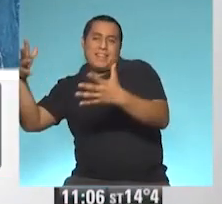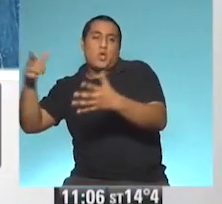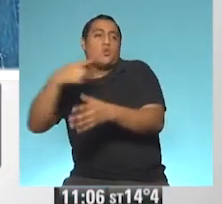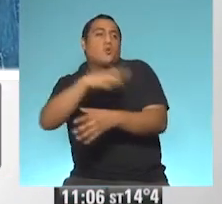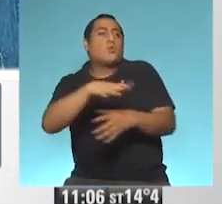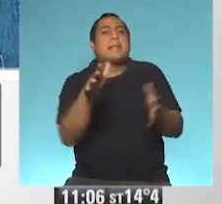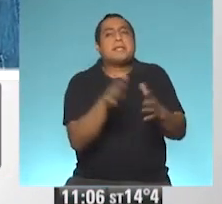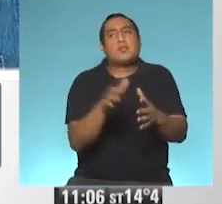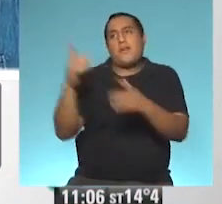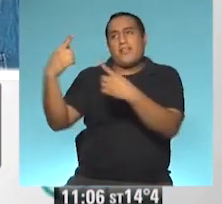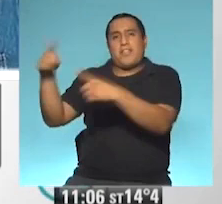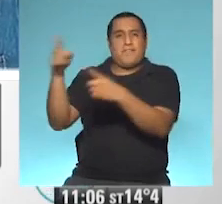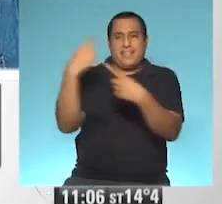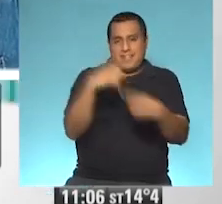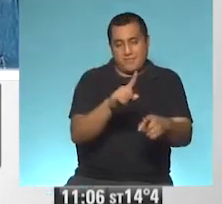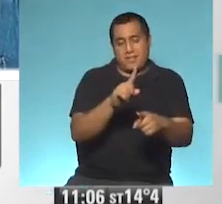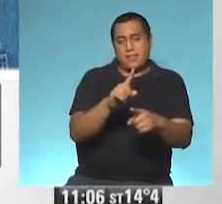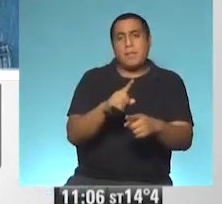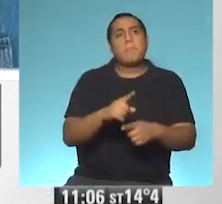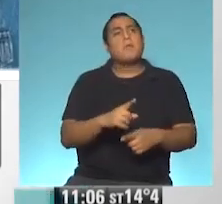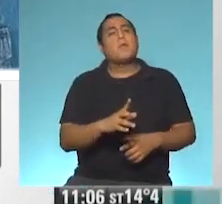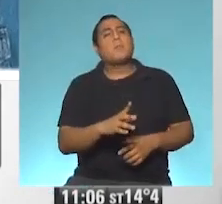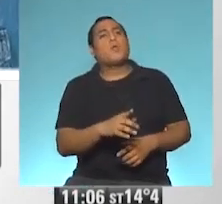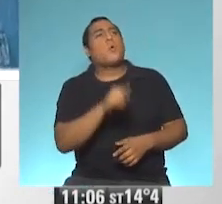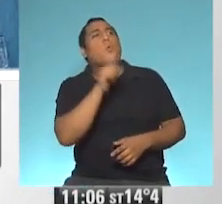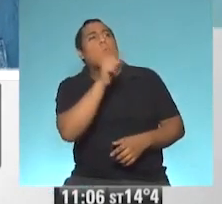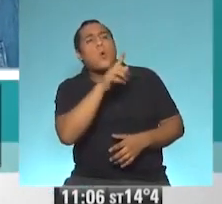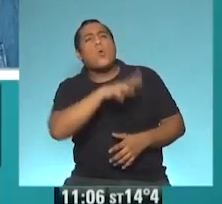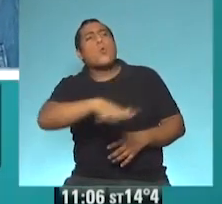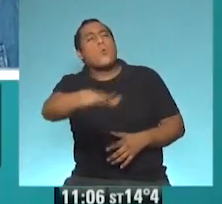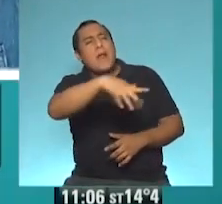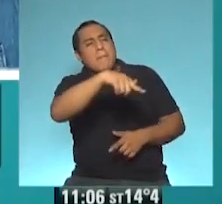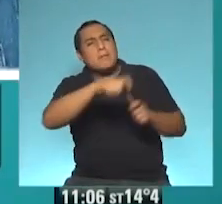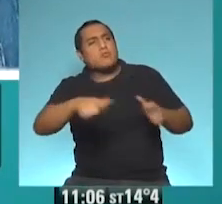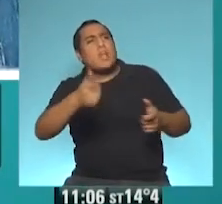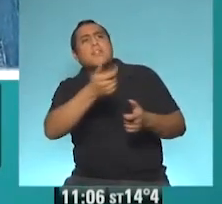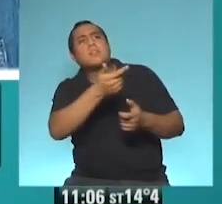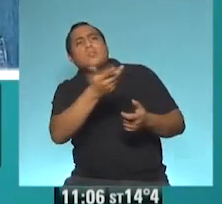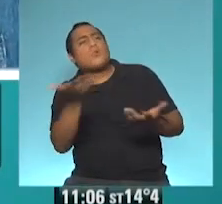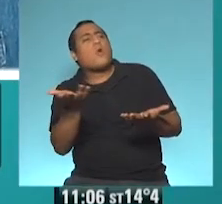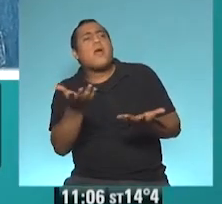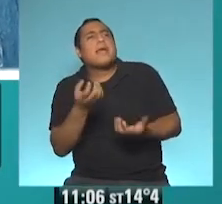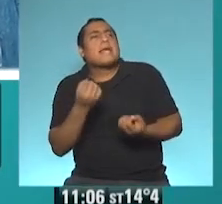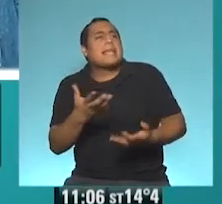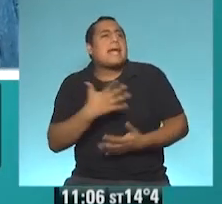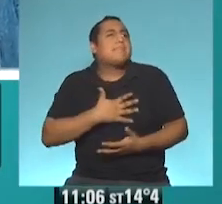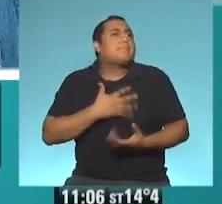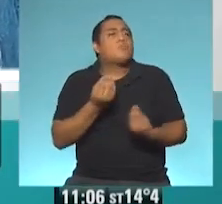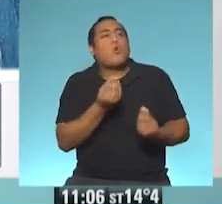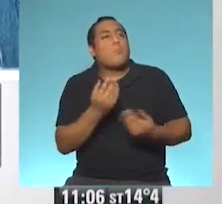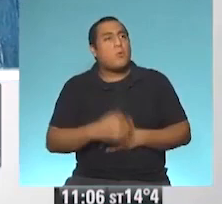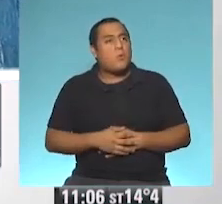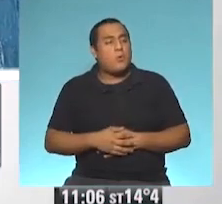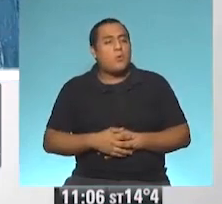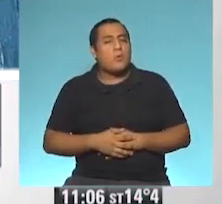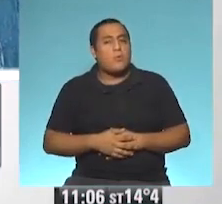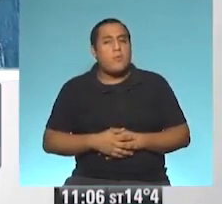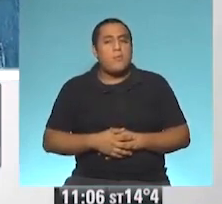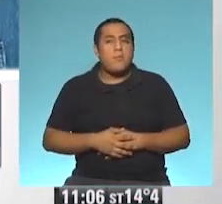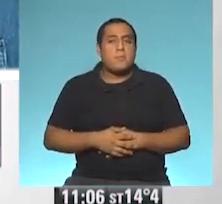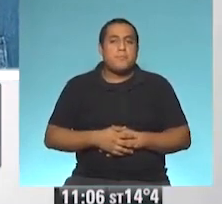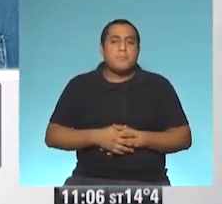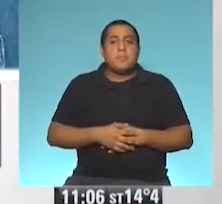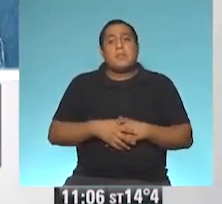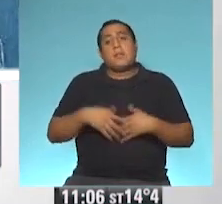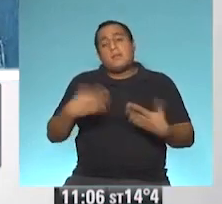quizás las ciudades más chicas. ¿Cómo lo ha vivido la comunidad y sobre todo los chicos, vos que tenés un vínculo con ellos? Sí, y